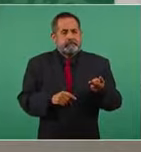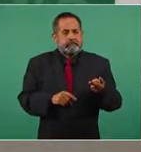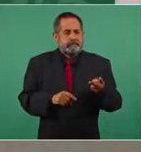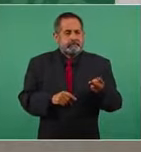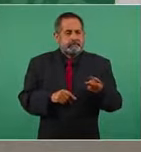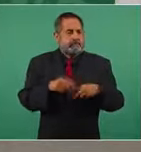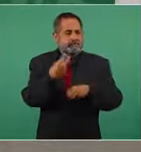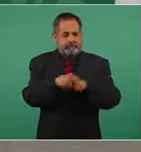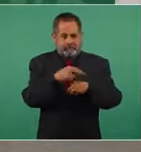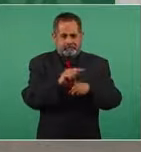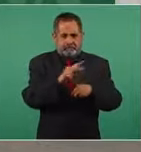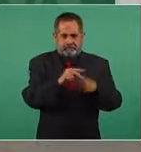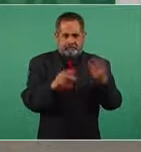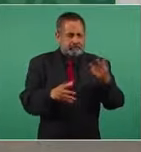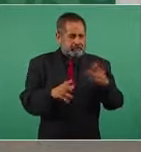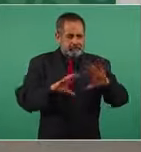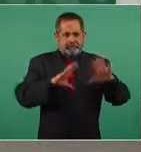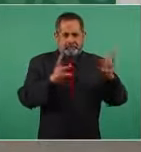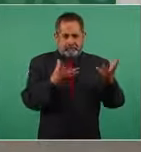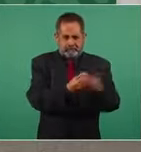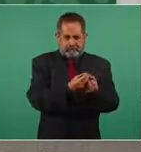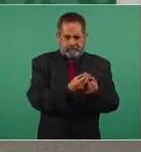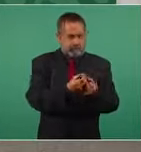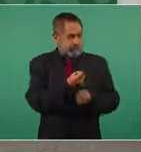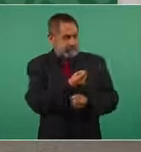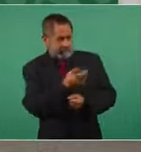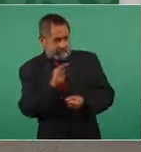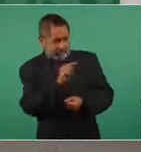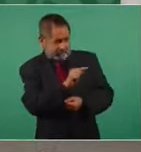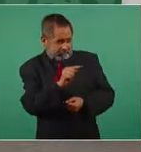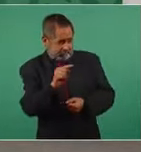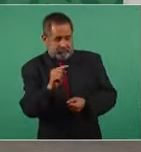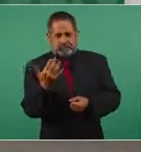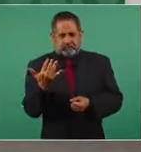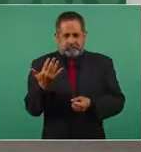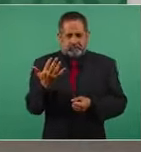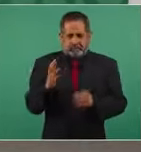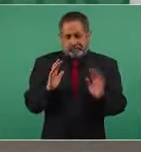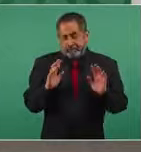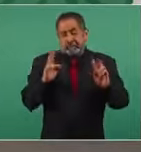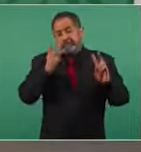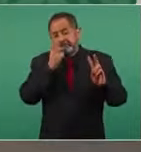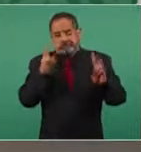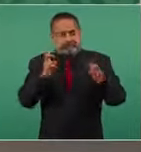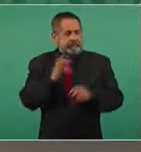televisoras 50 medios